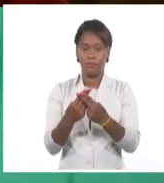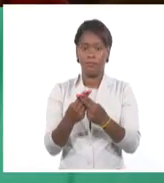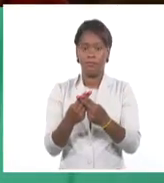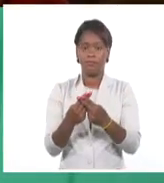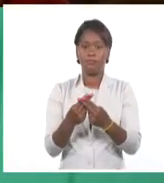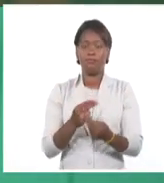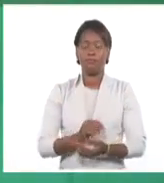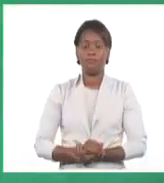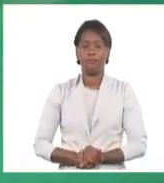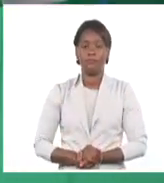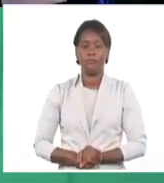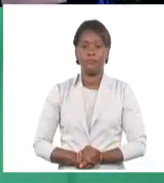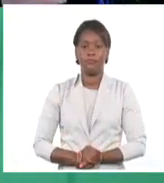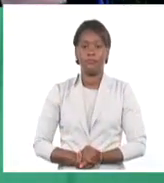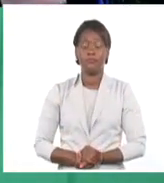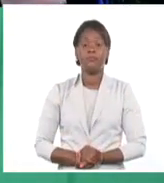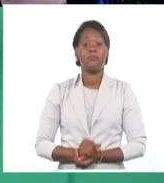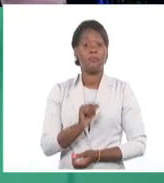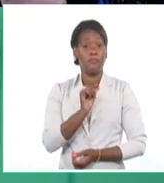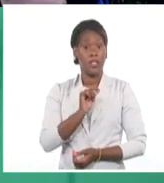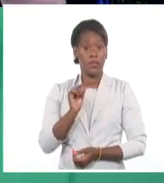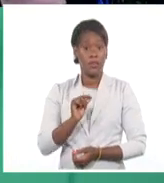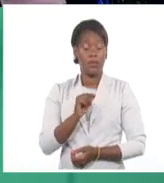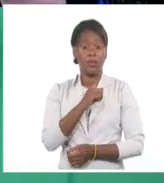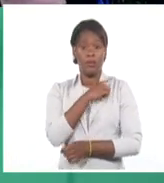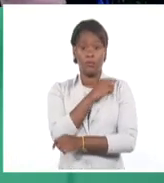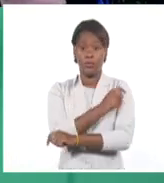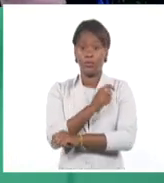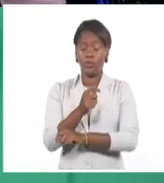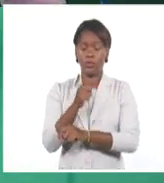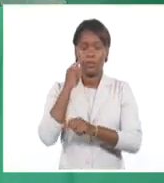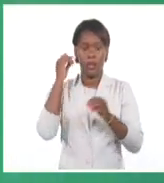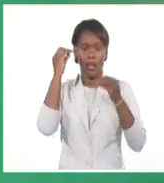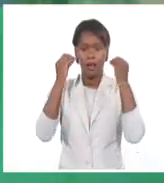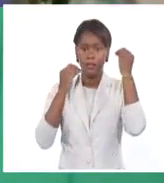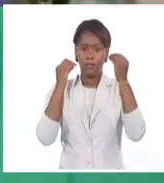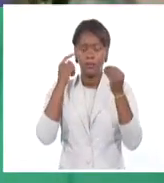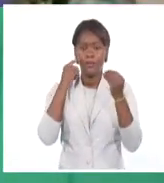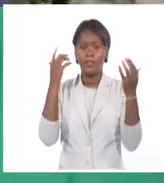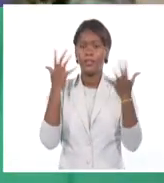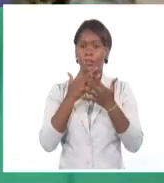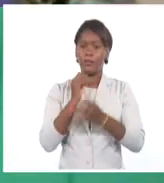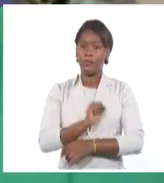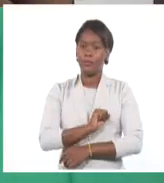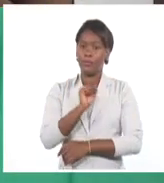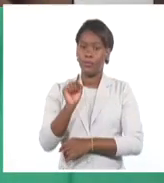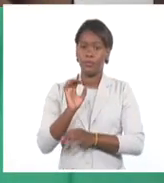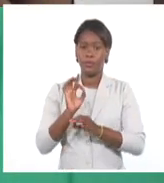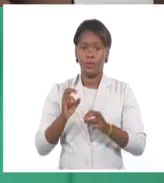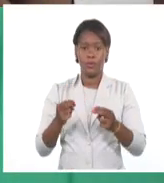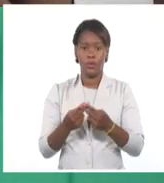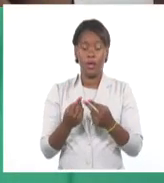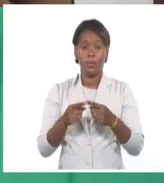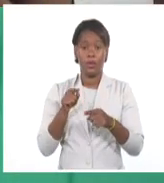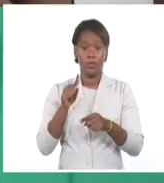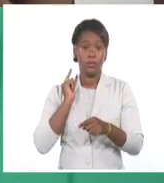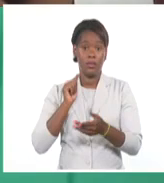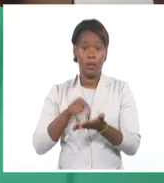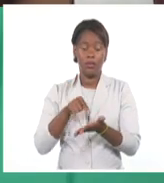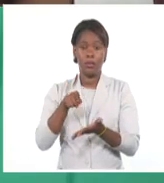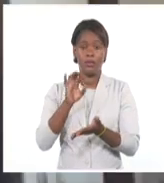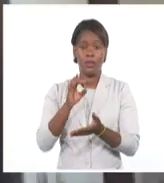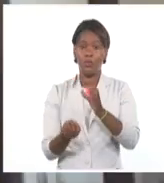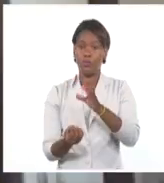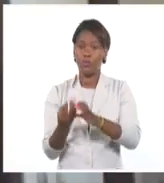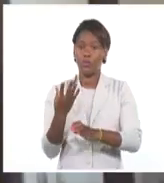deliberar la asumieron destacados exponentes de la danza mundial que han permanecido fieles al encuentro desde su fundación. Los resultados se darán a